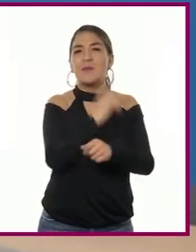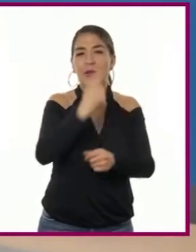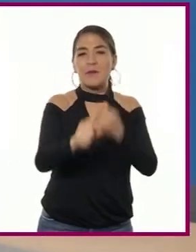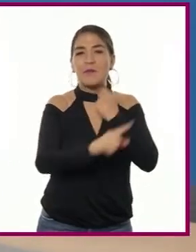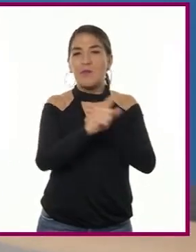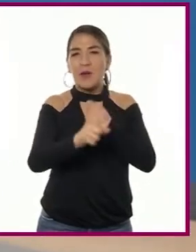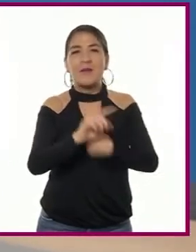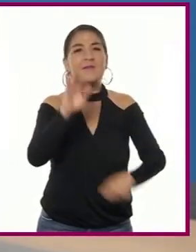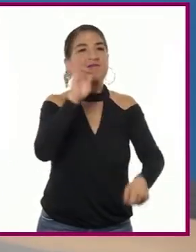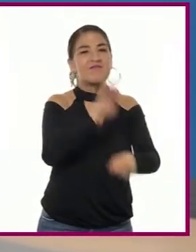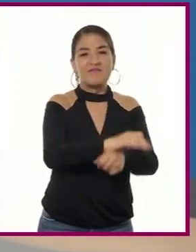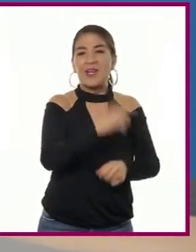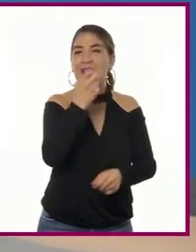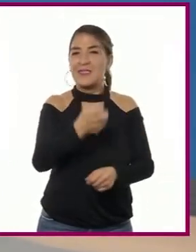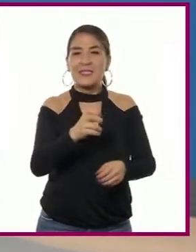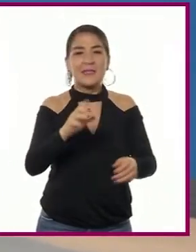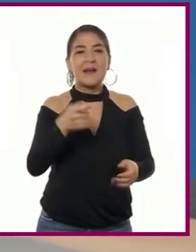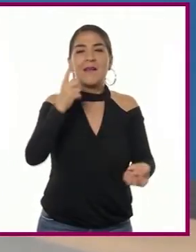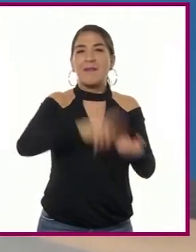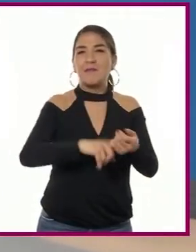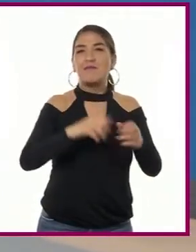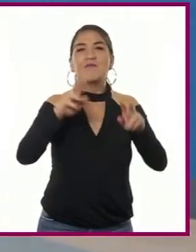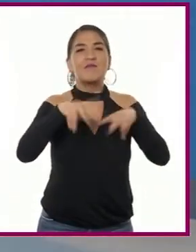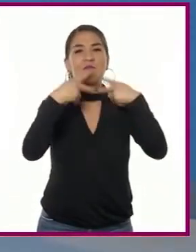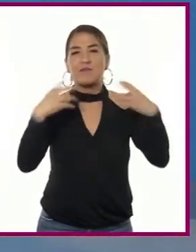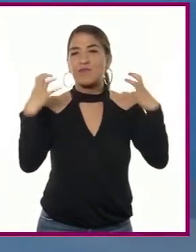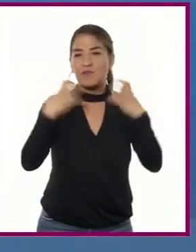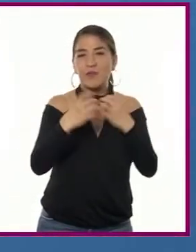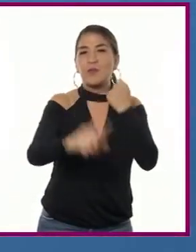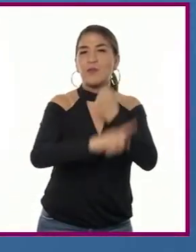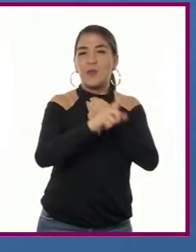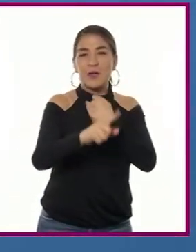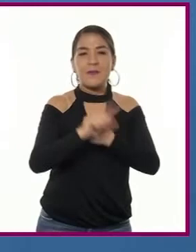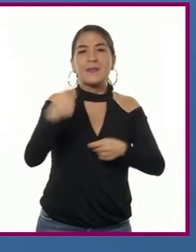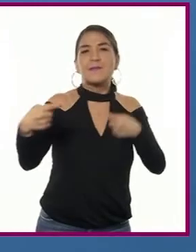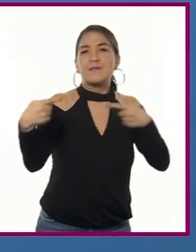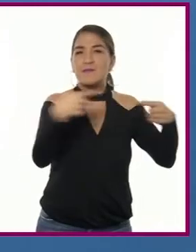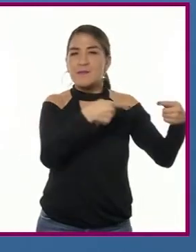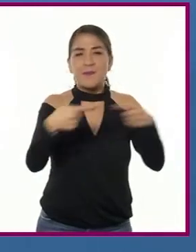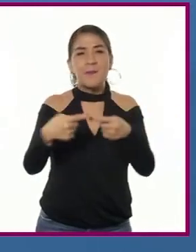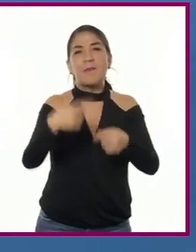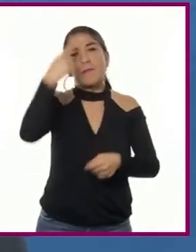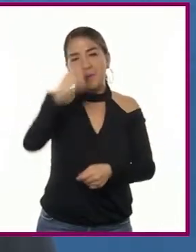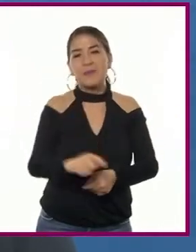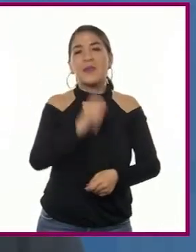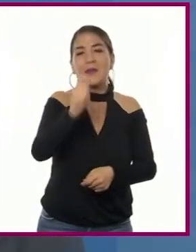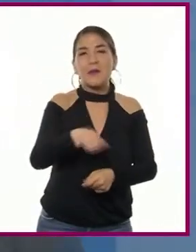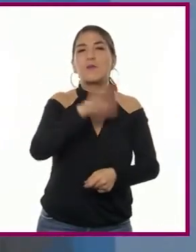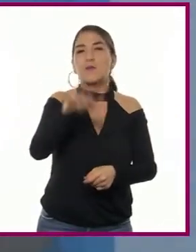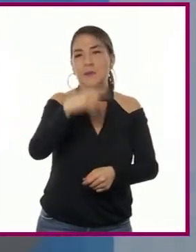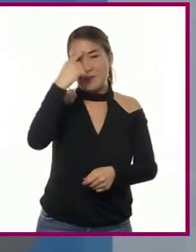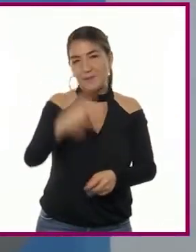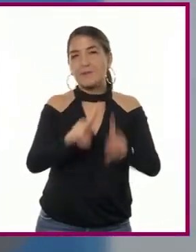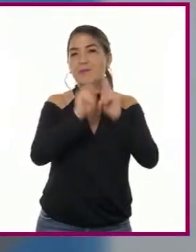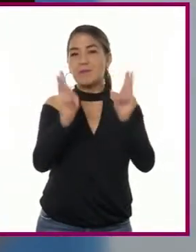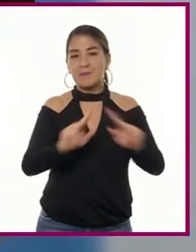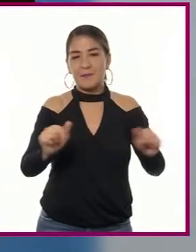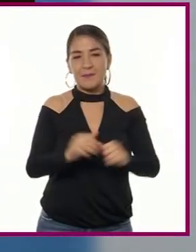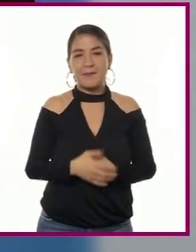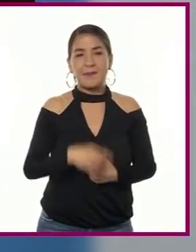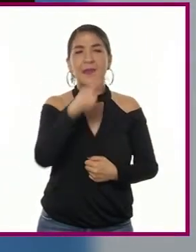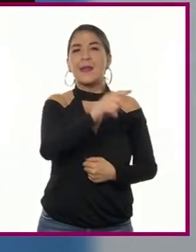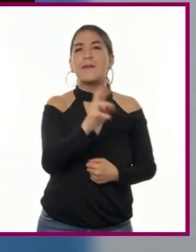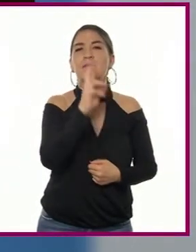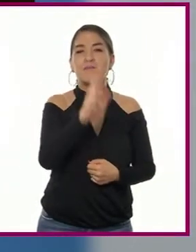apoyo a Carlos dentro de la alianza antiborbónica, y ambos lados del conflicto accedieron a buscar la paz. Los